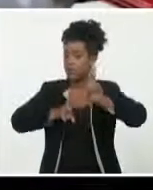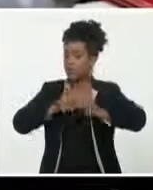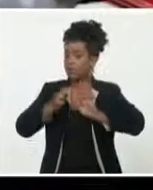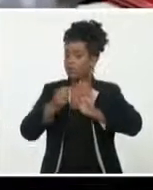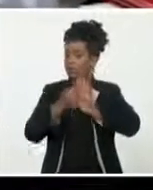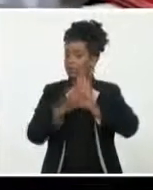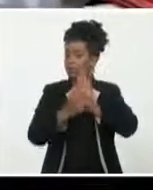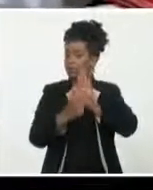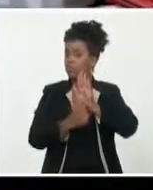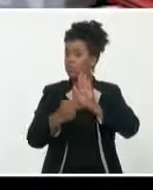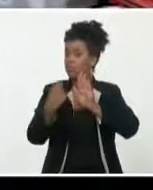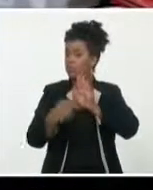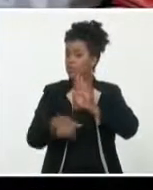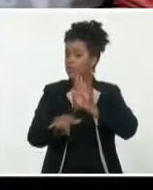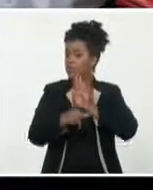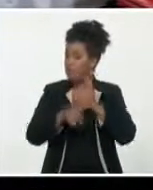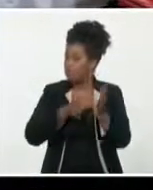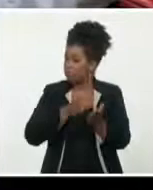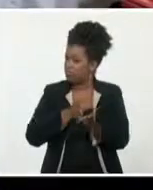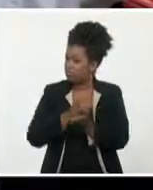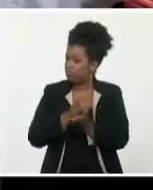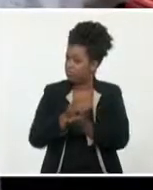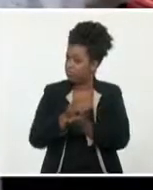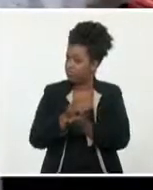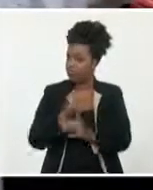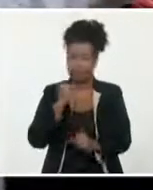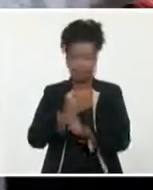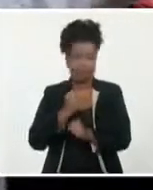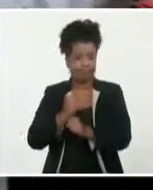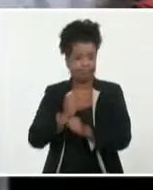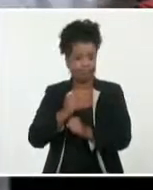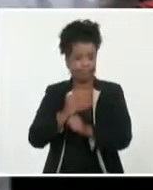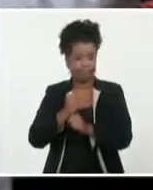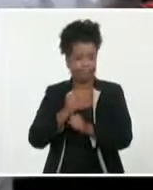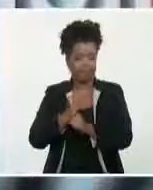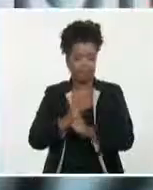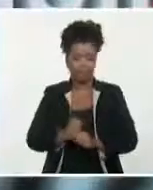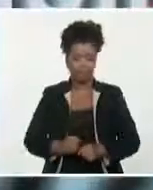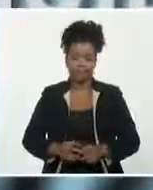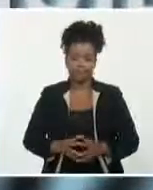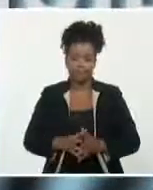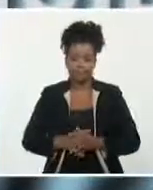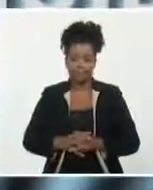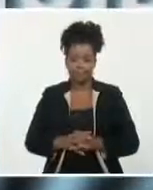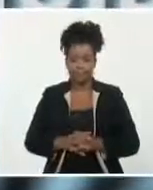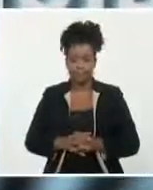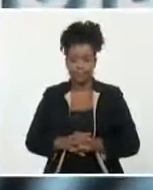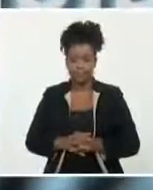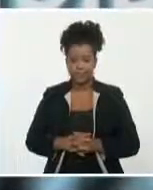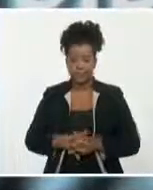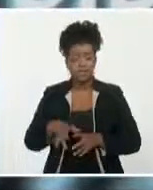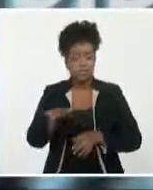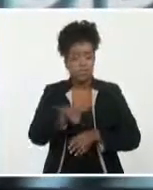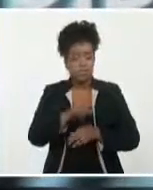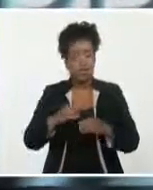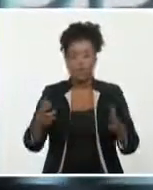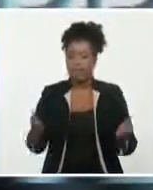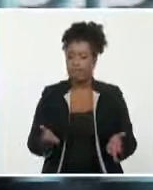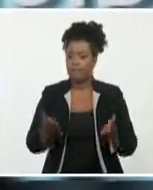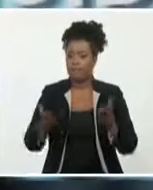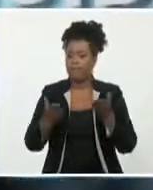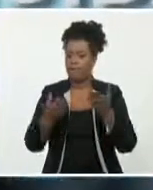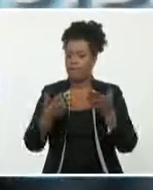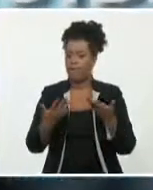se convierta en un espacio para perfeccionar los métodos y estilos de trabajo de esa agrupación política y para promover la más amplia